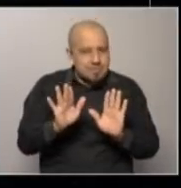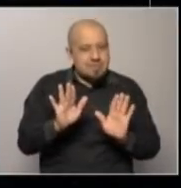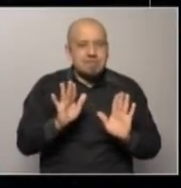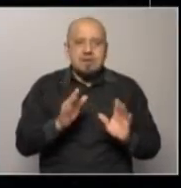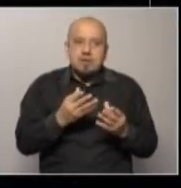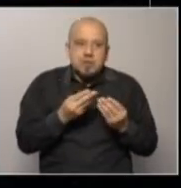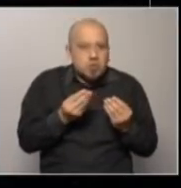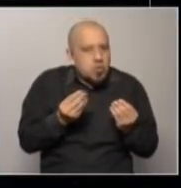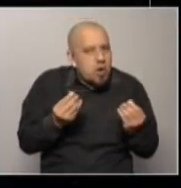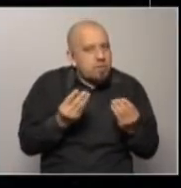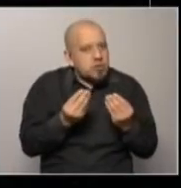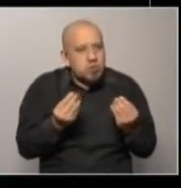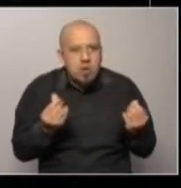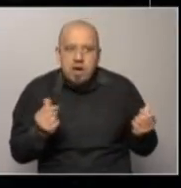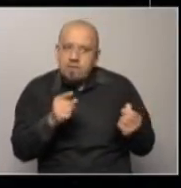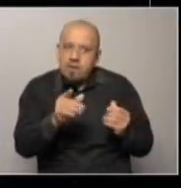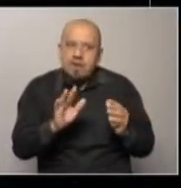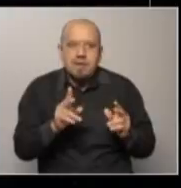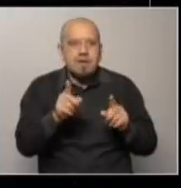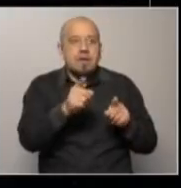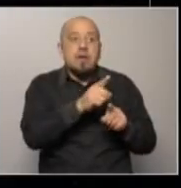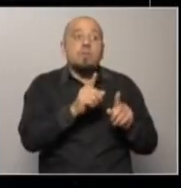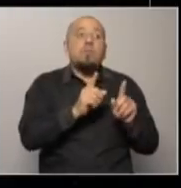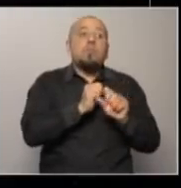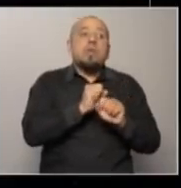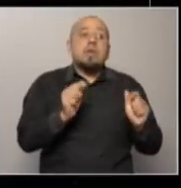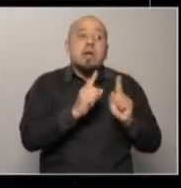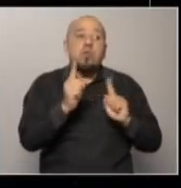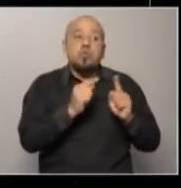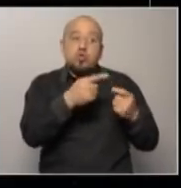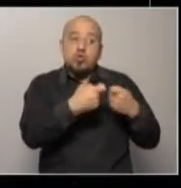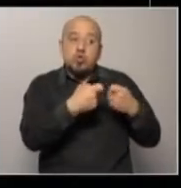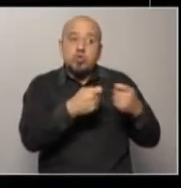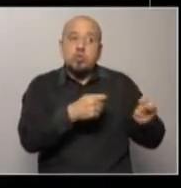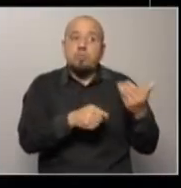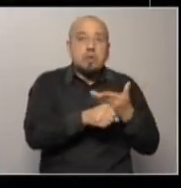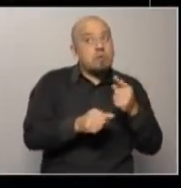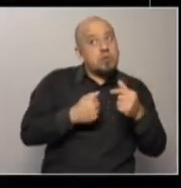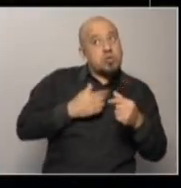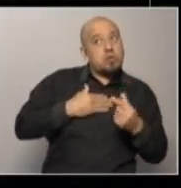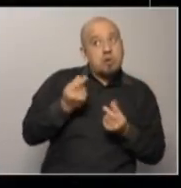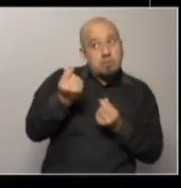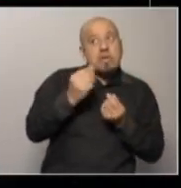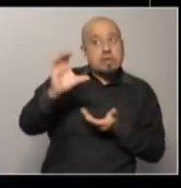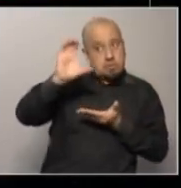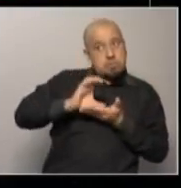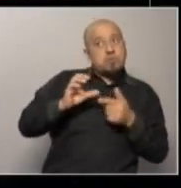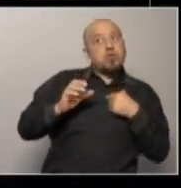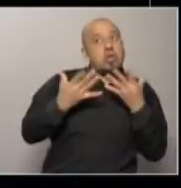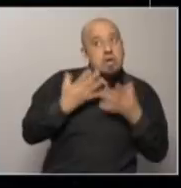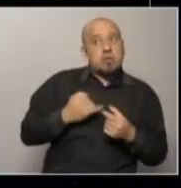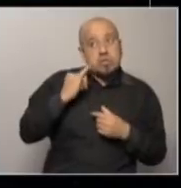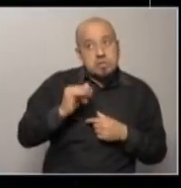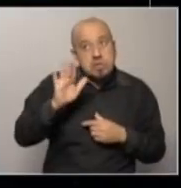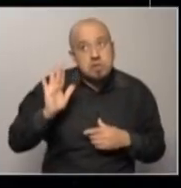es probable que los socios de la coalición hayan hecho exigencias. Entonces, cuando el presidente dice, yo tengo algunas prioridades, como son la